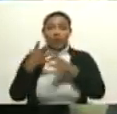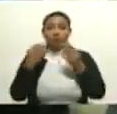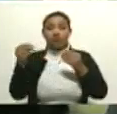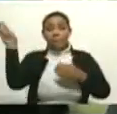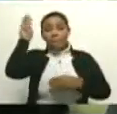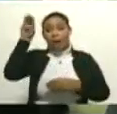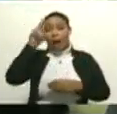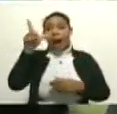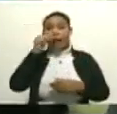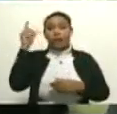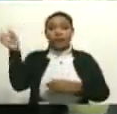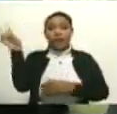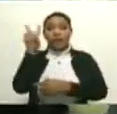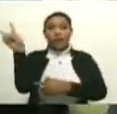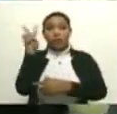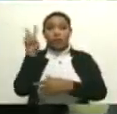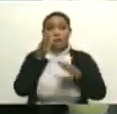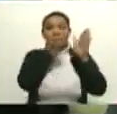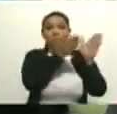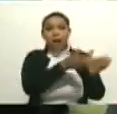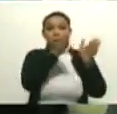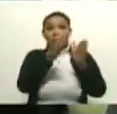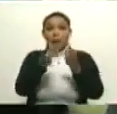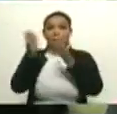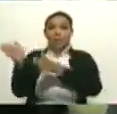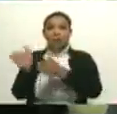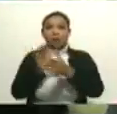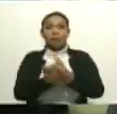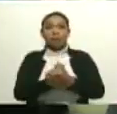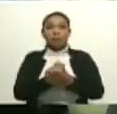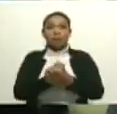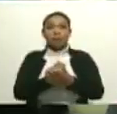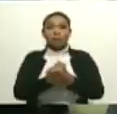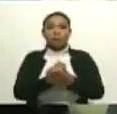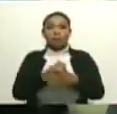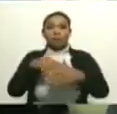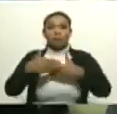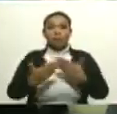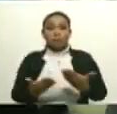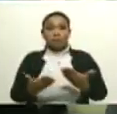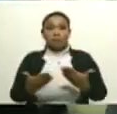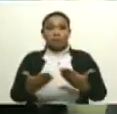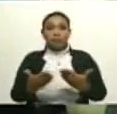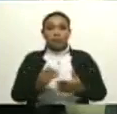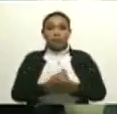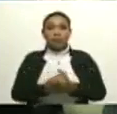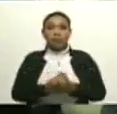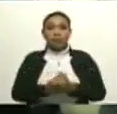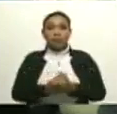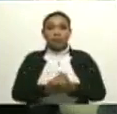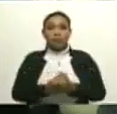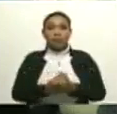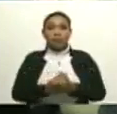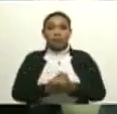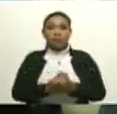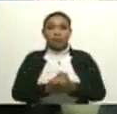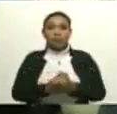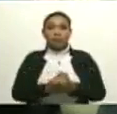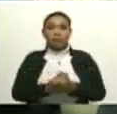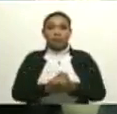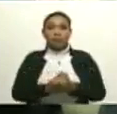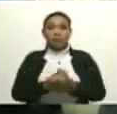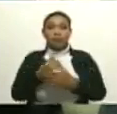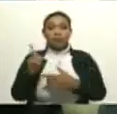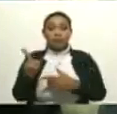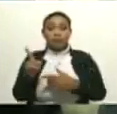venezolanos en lo que es la organización de este festival. Me siento muy honrada y nos sentimos ahora con Guayabo